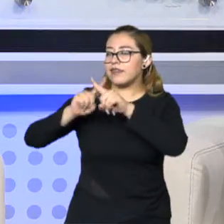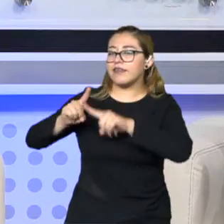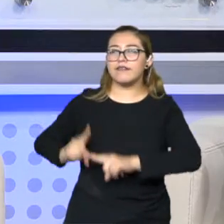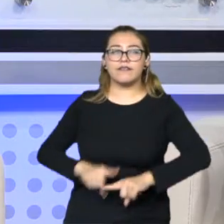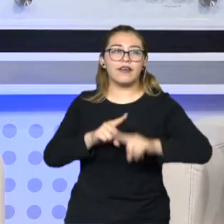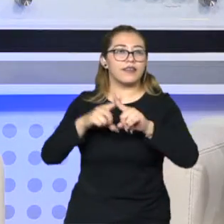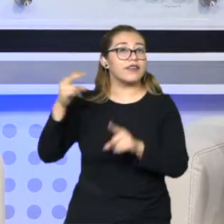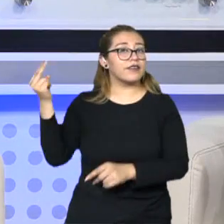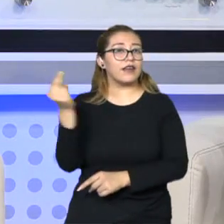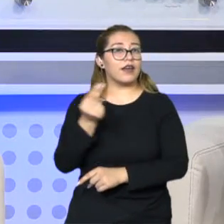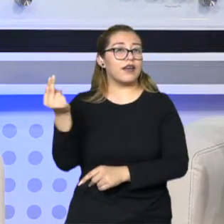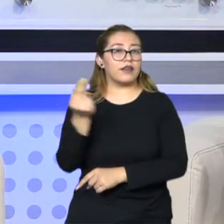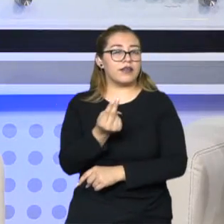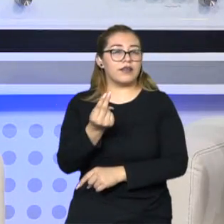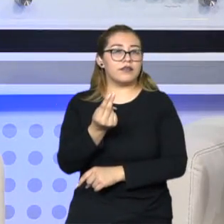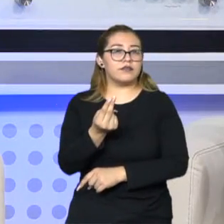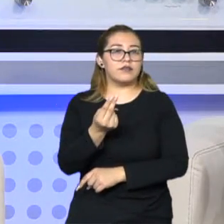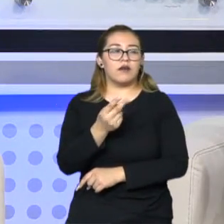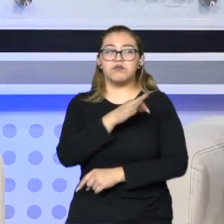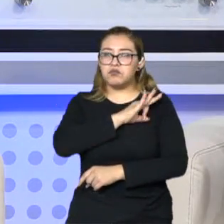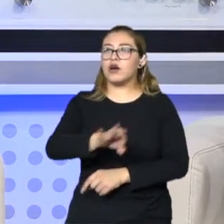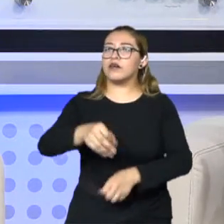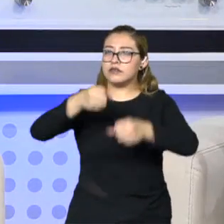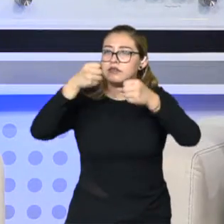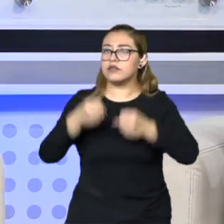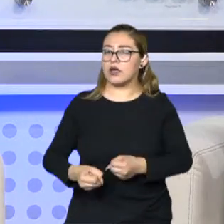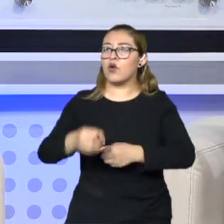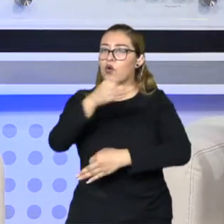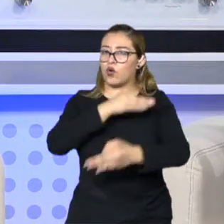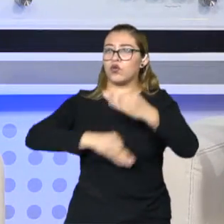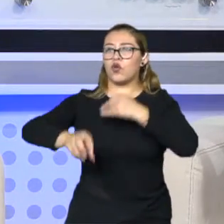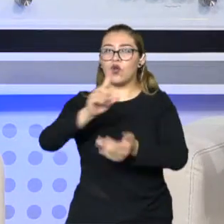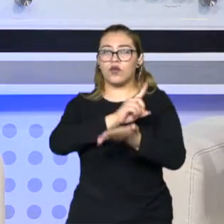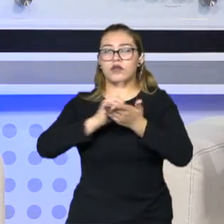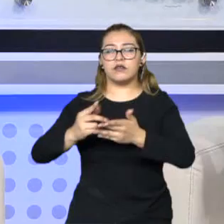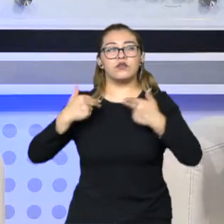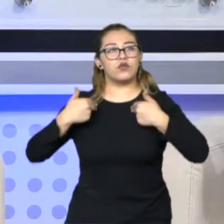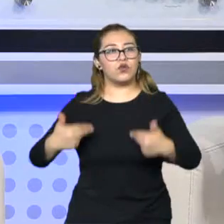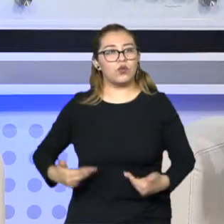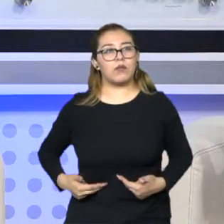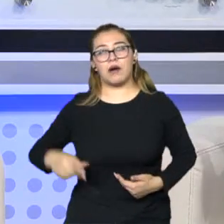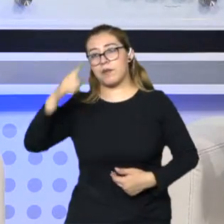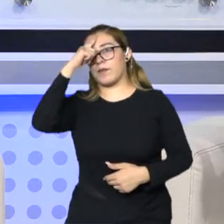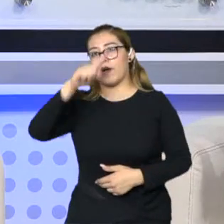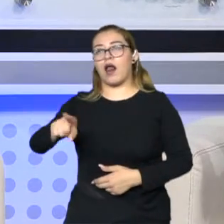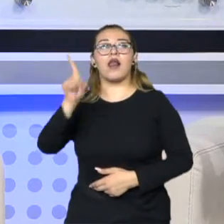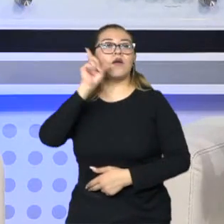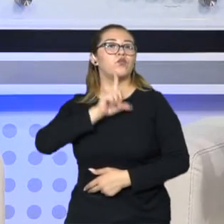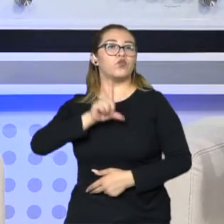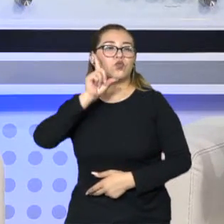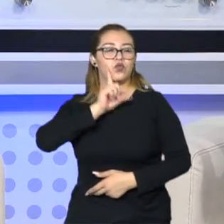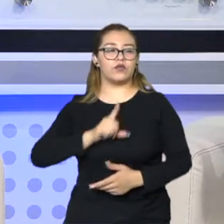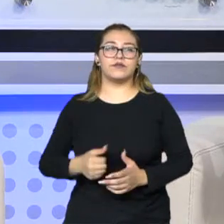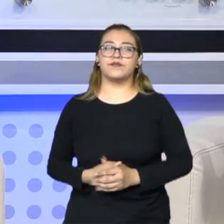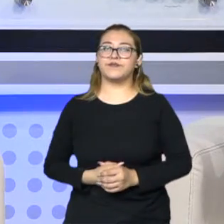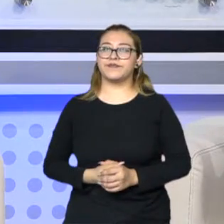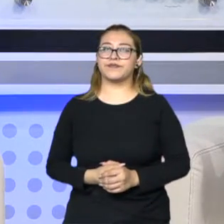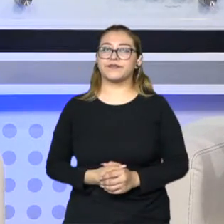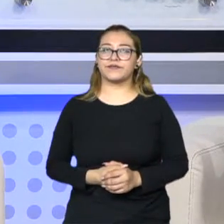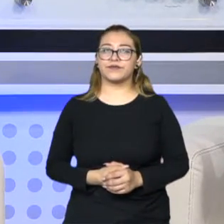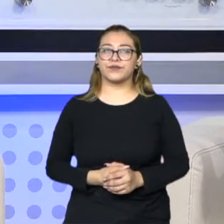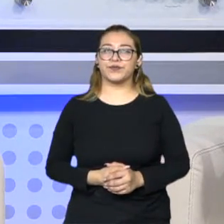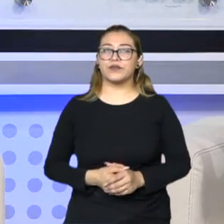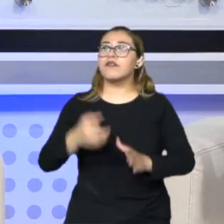para poder garantizar precisamente, la seguridad y los derechos humanos, a las mujeres, falta esa parte,